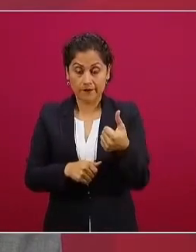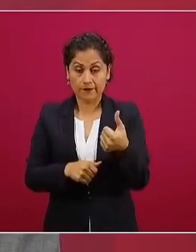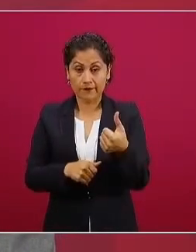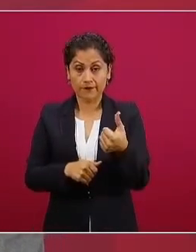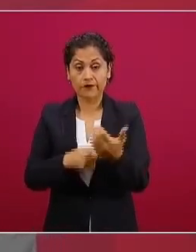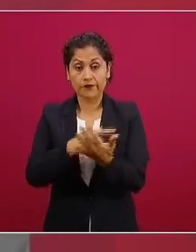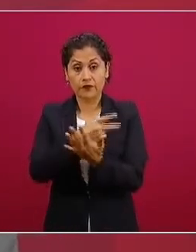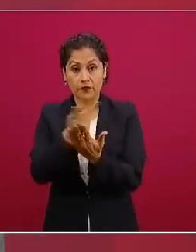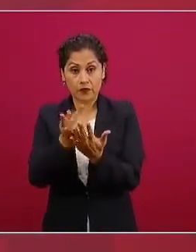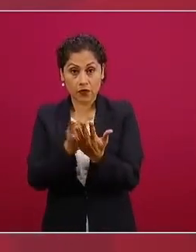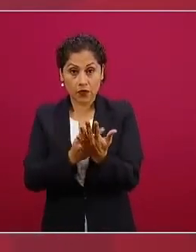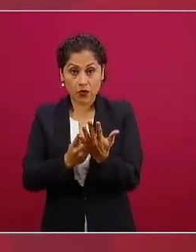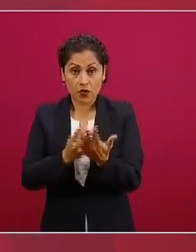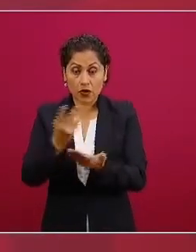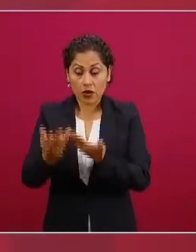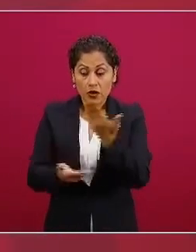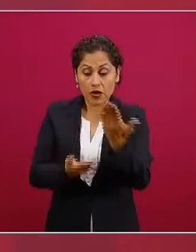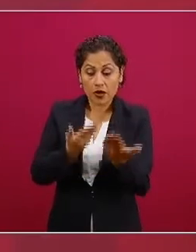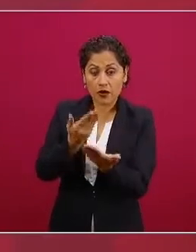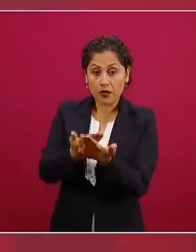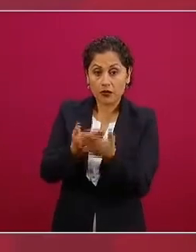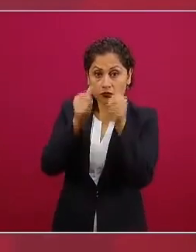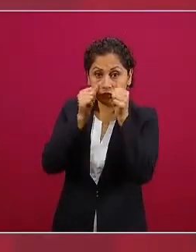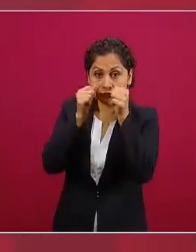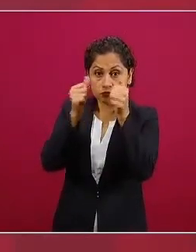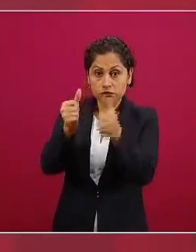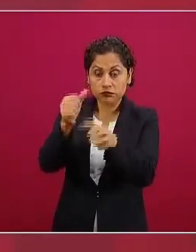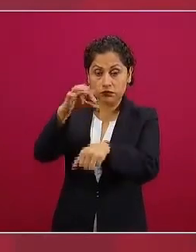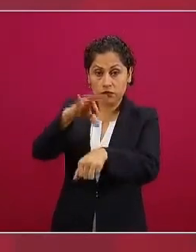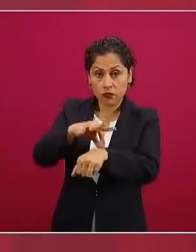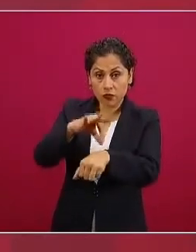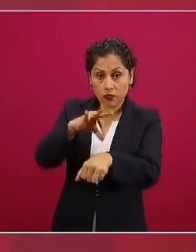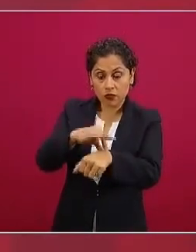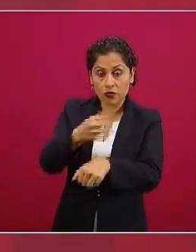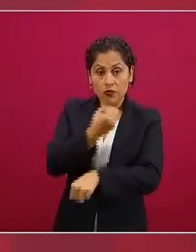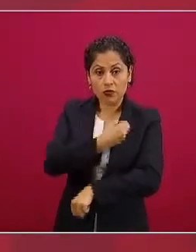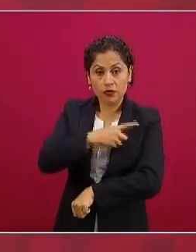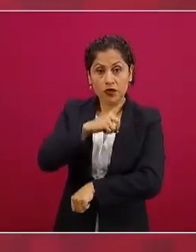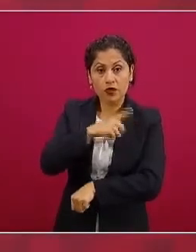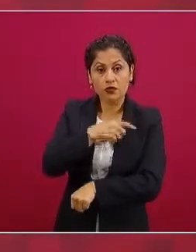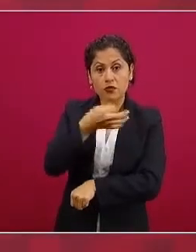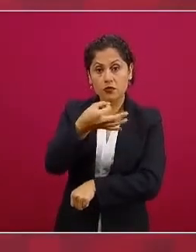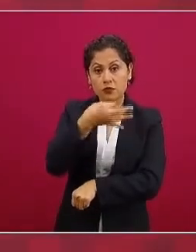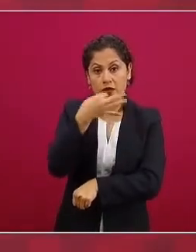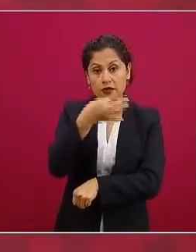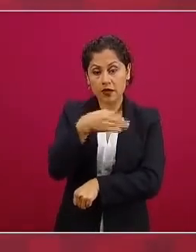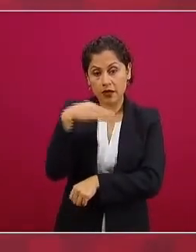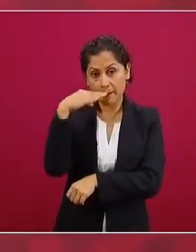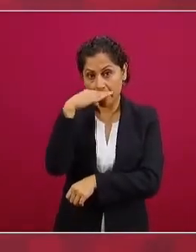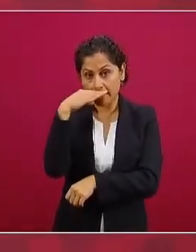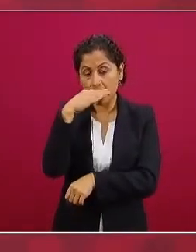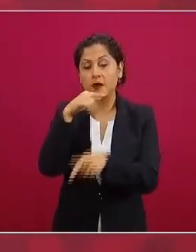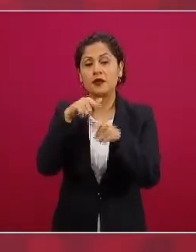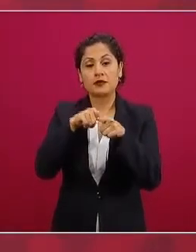atención médica y medicamentos gratuitos. Doce,